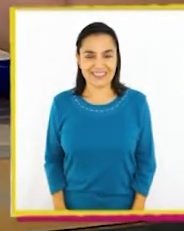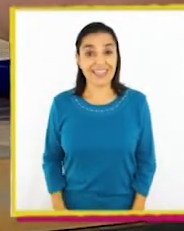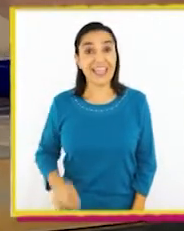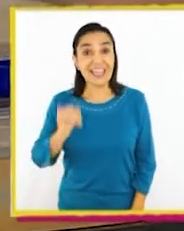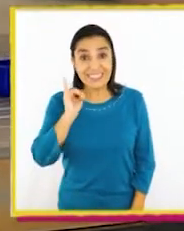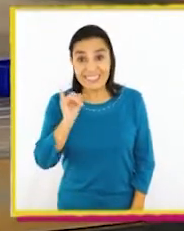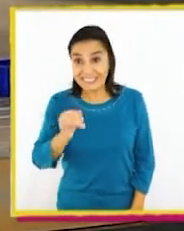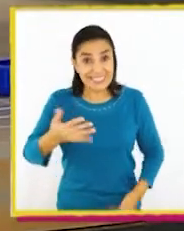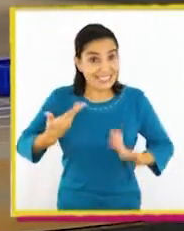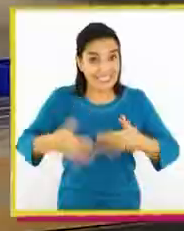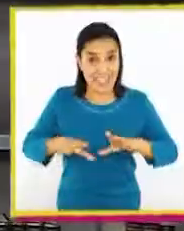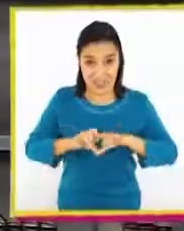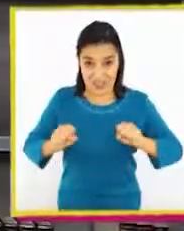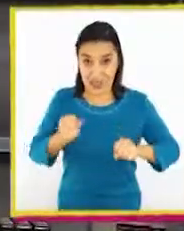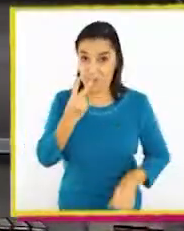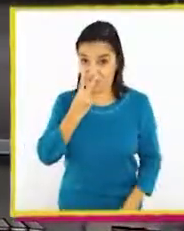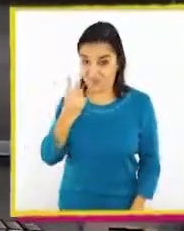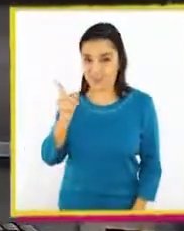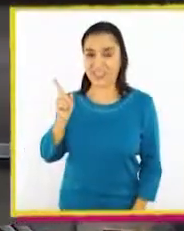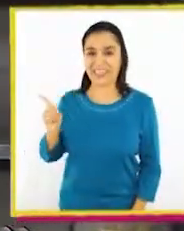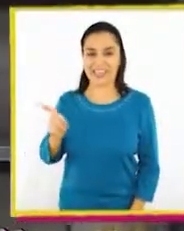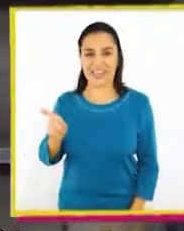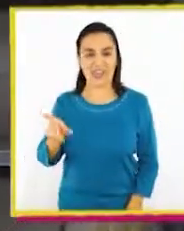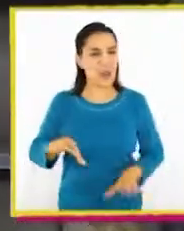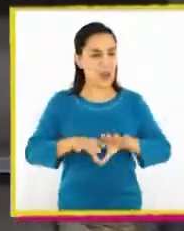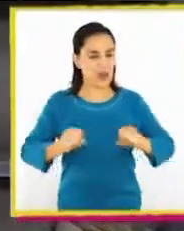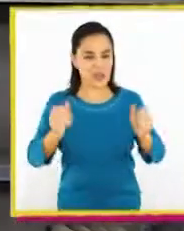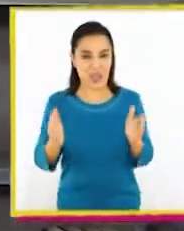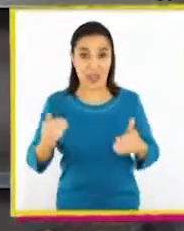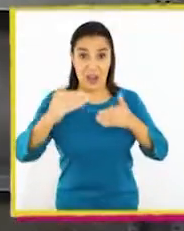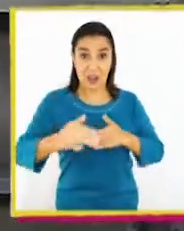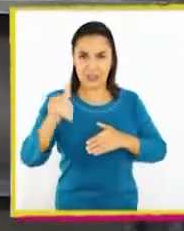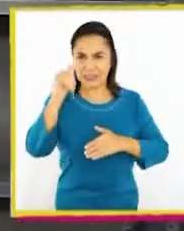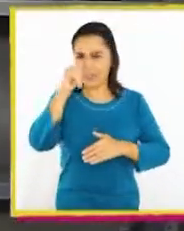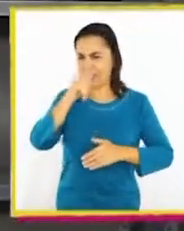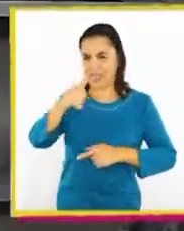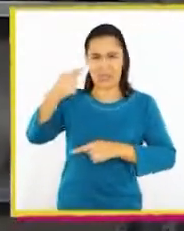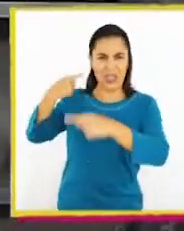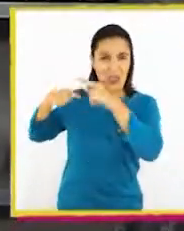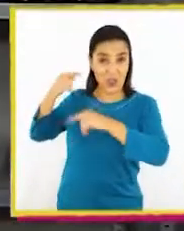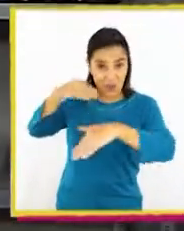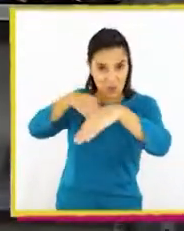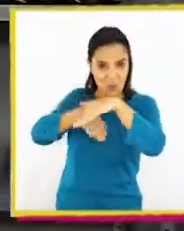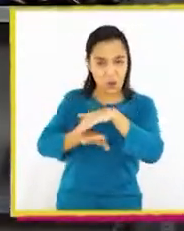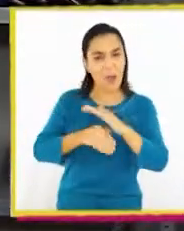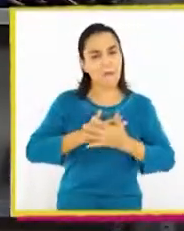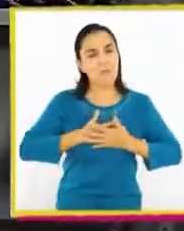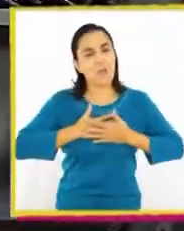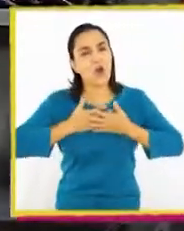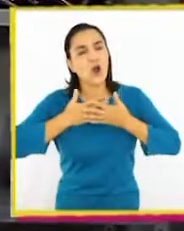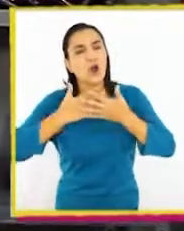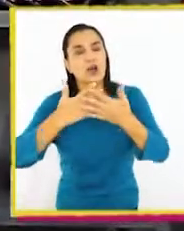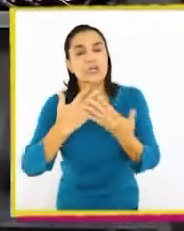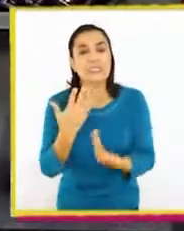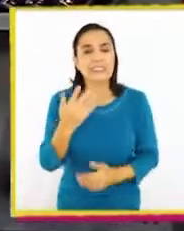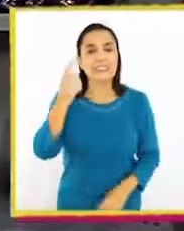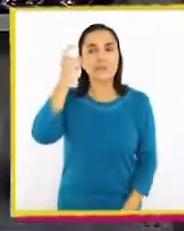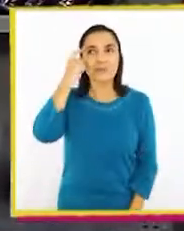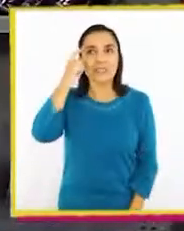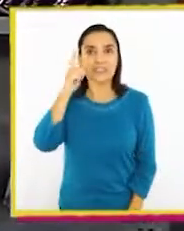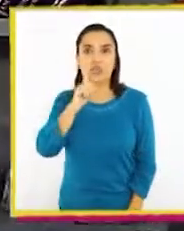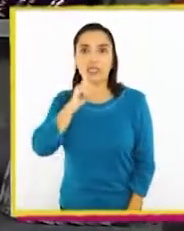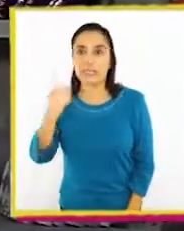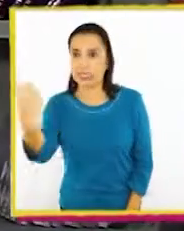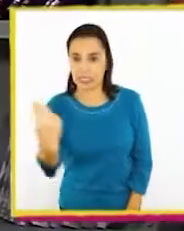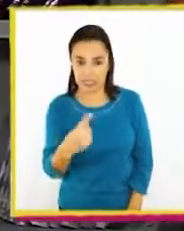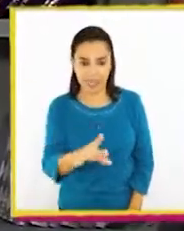Ahora sí, miren. Tengo lista mi cápsula del tiempo. ¡Qué emoción! Me pregunto quién la encontrará